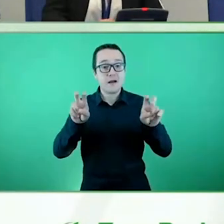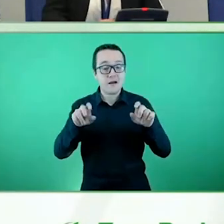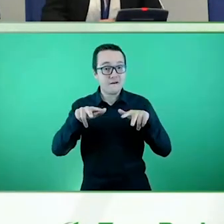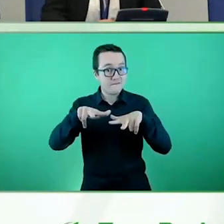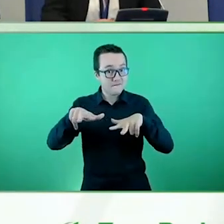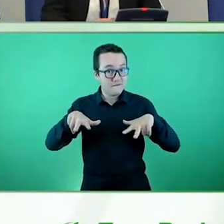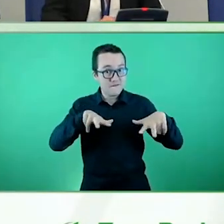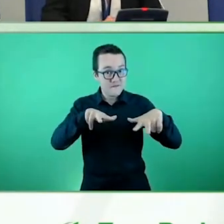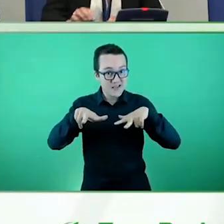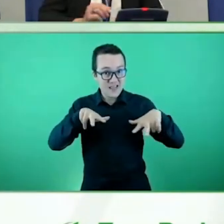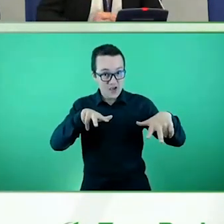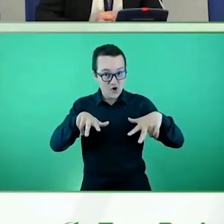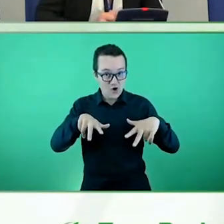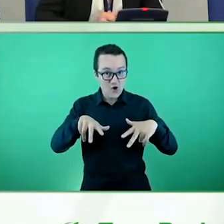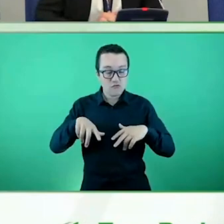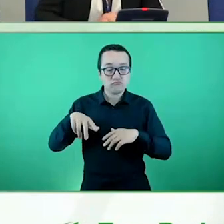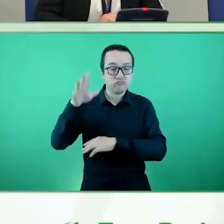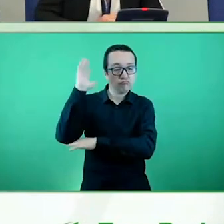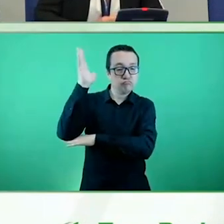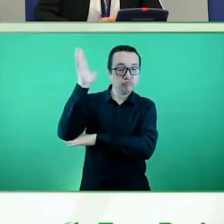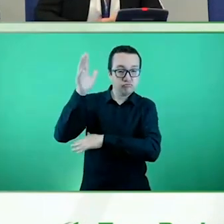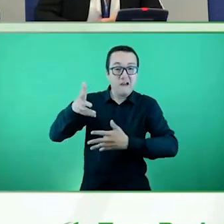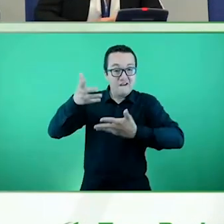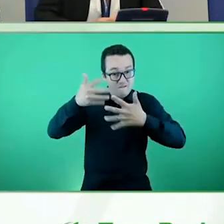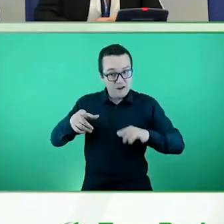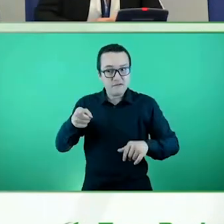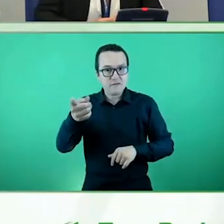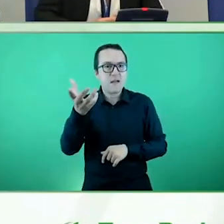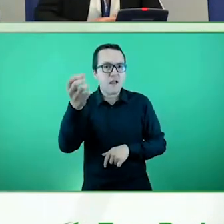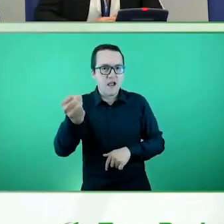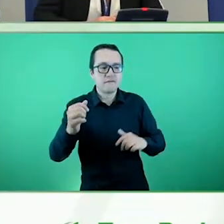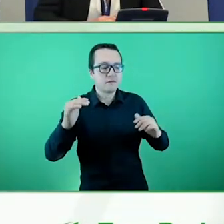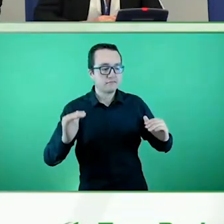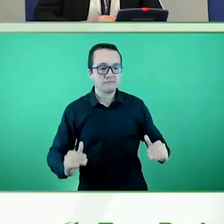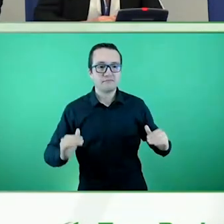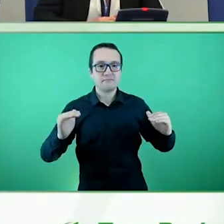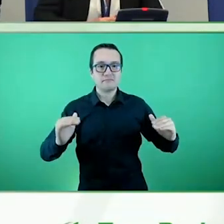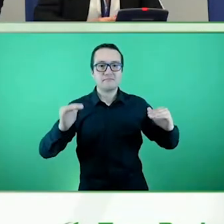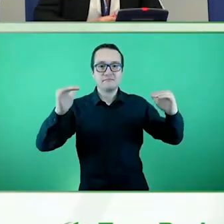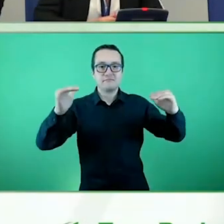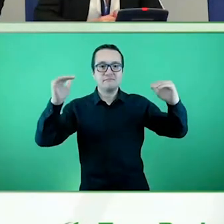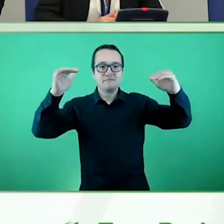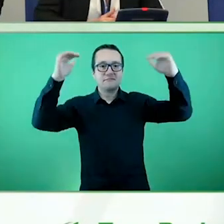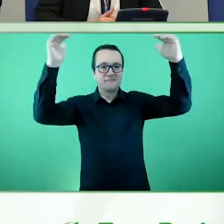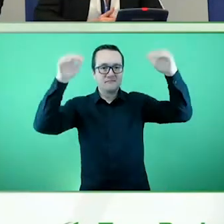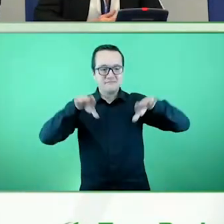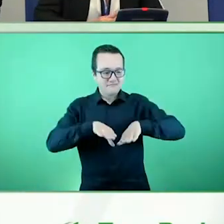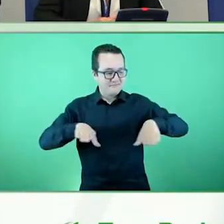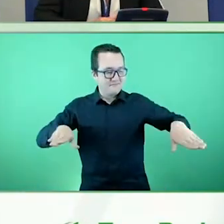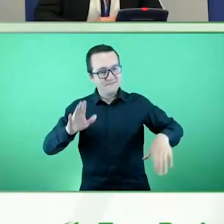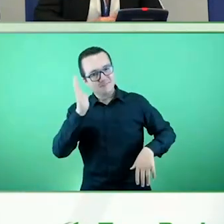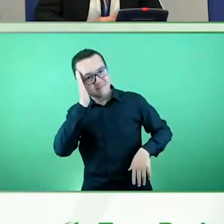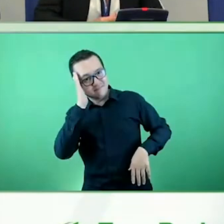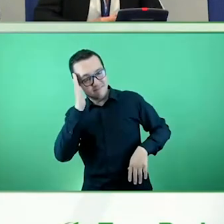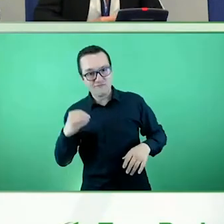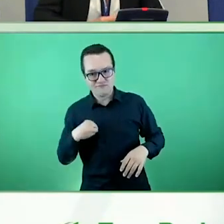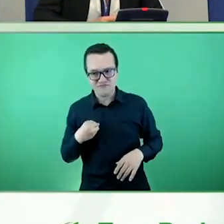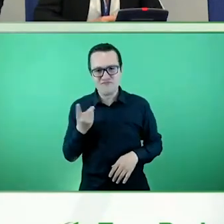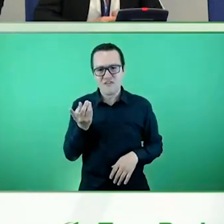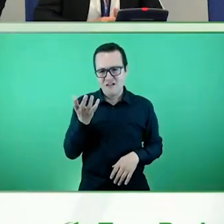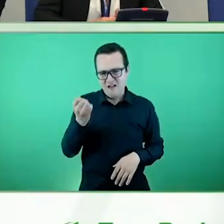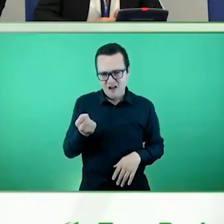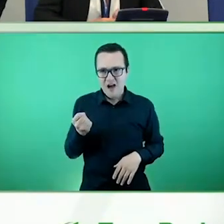un conjunto de apartamentos accesibles, totalmente domotizados y que tiene unos usuarios que dan apoyos